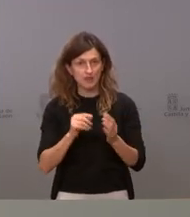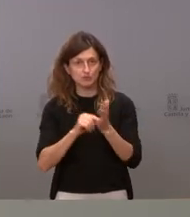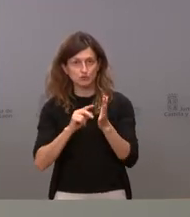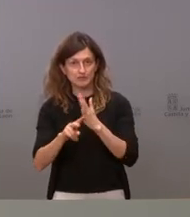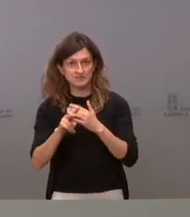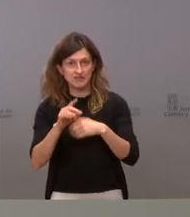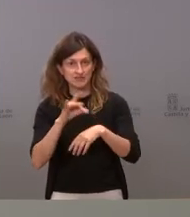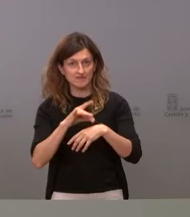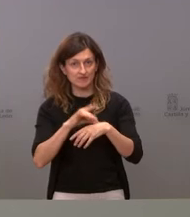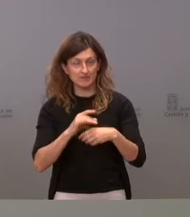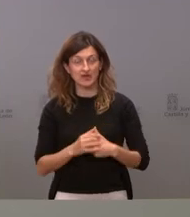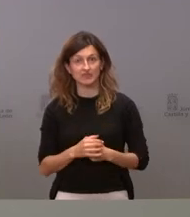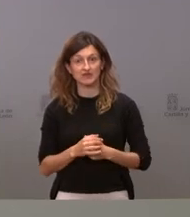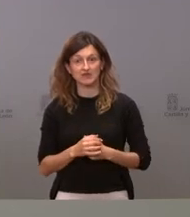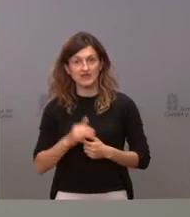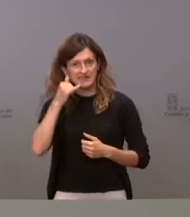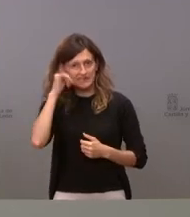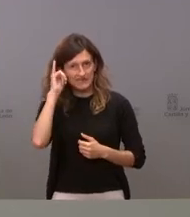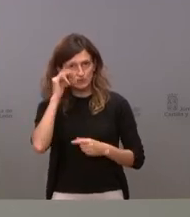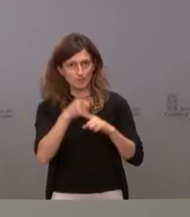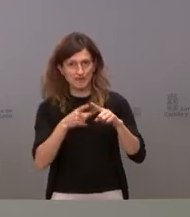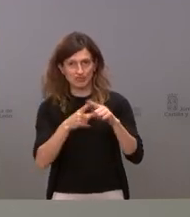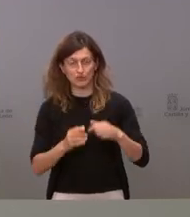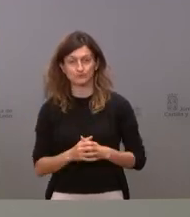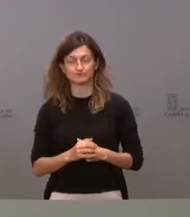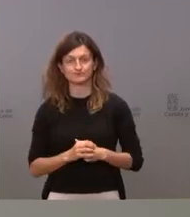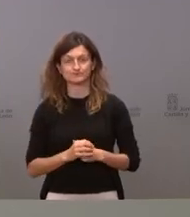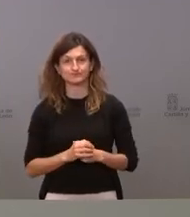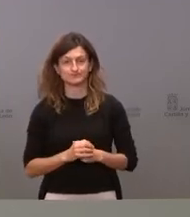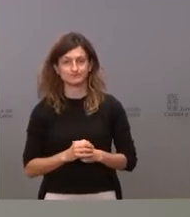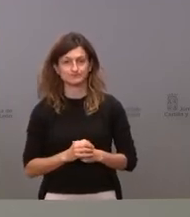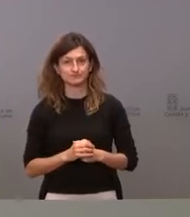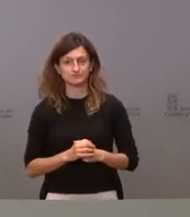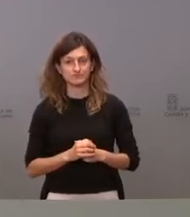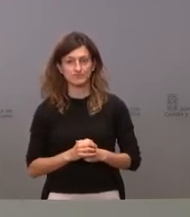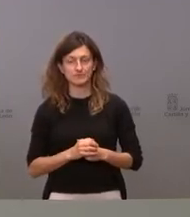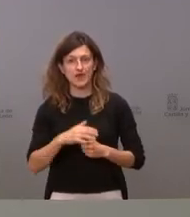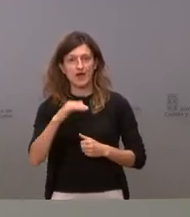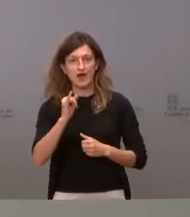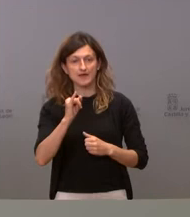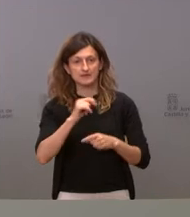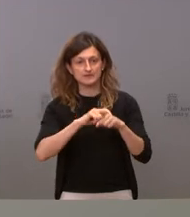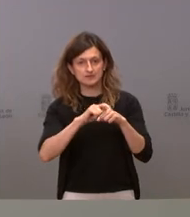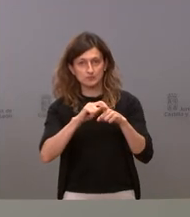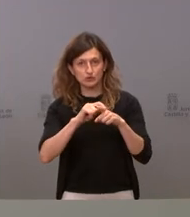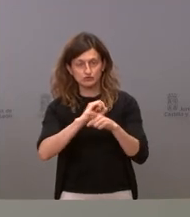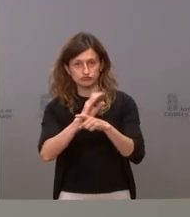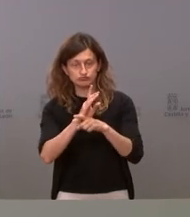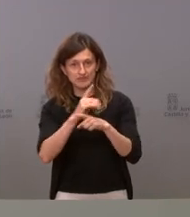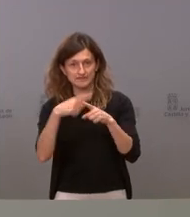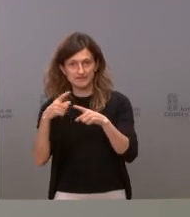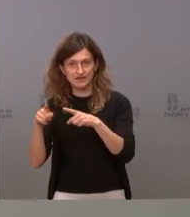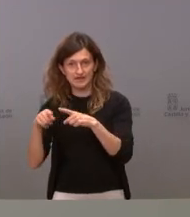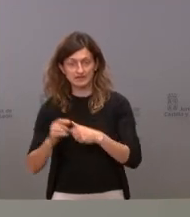epidemiológico en una situación de riesgo medio. Hay que recordar que hay diferentes variantes del coronavirus circulando,